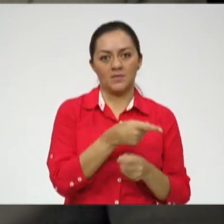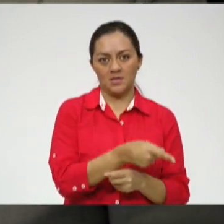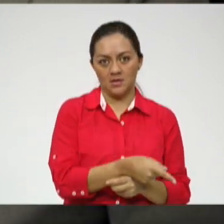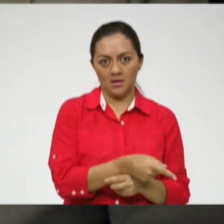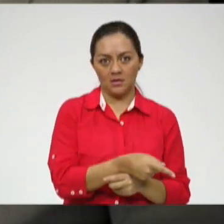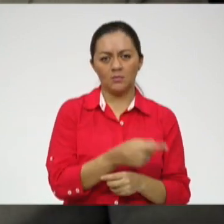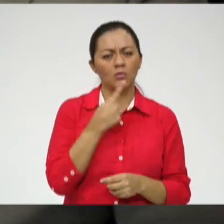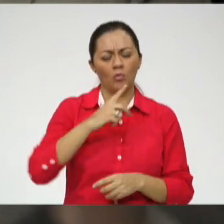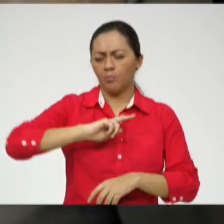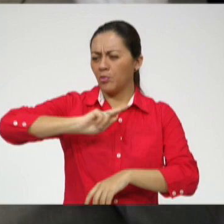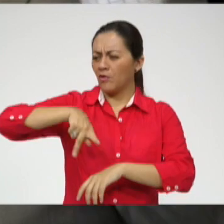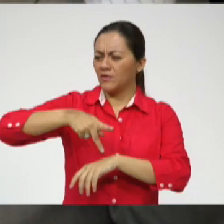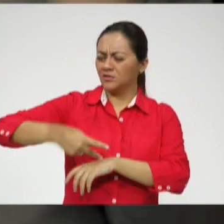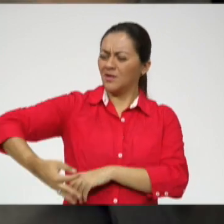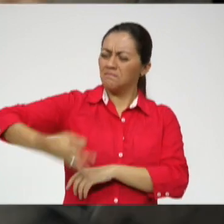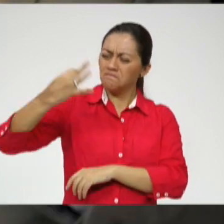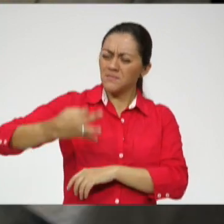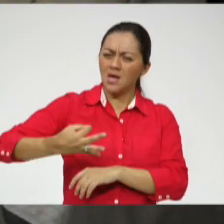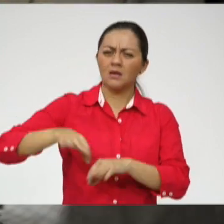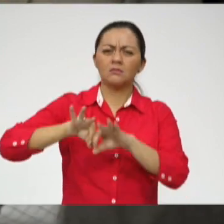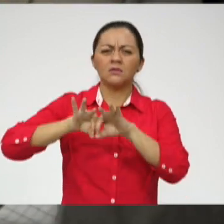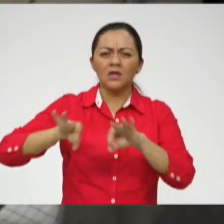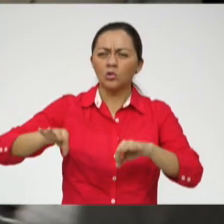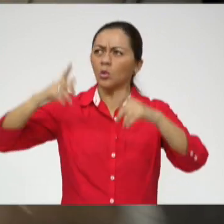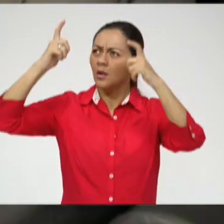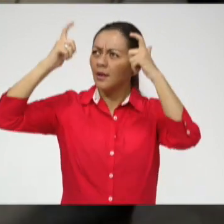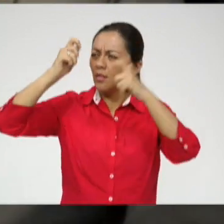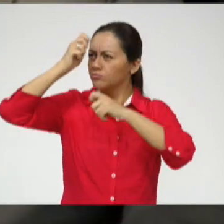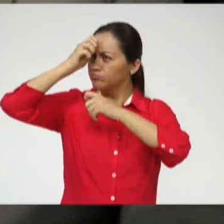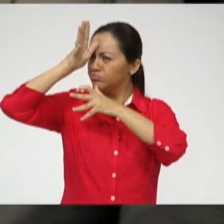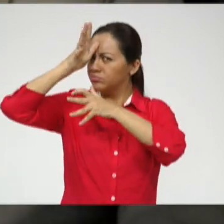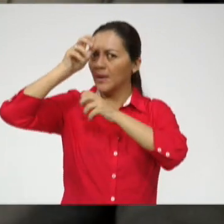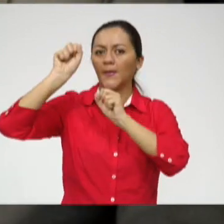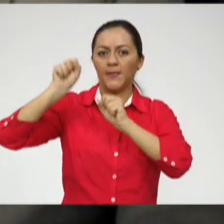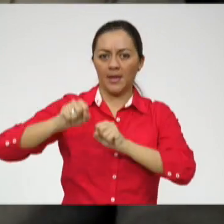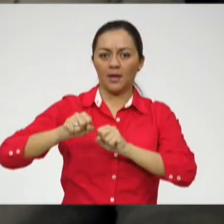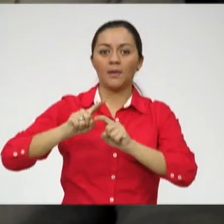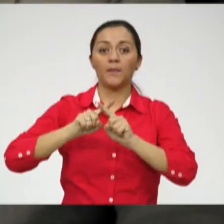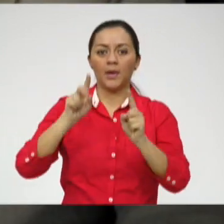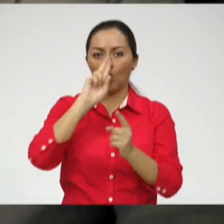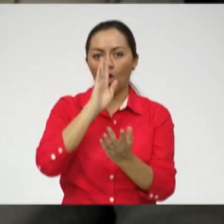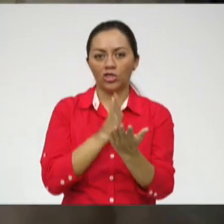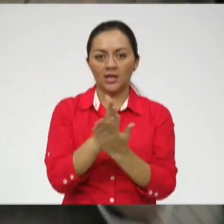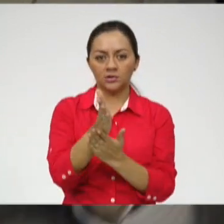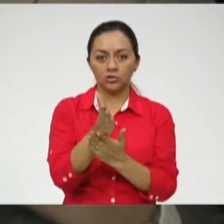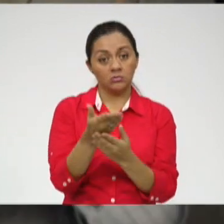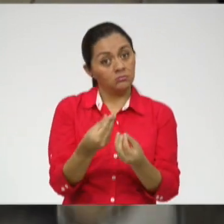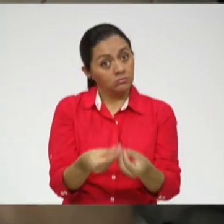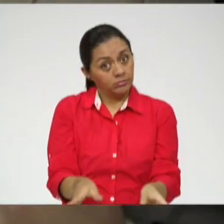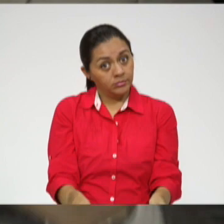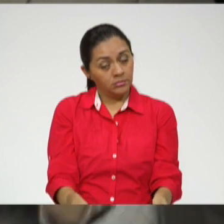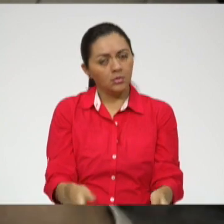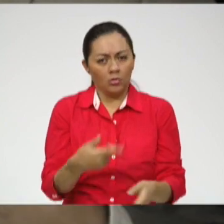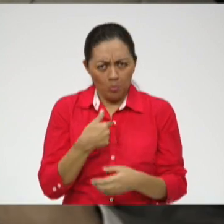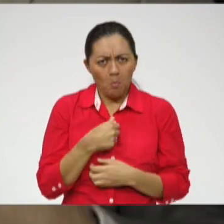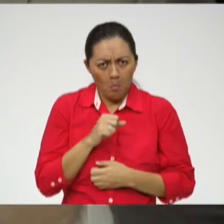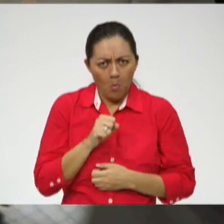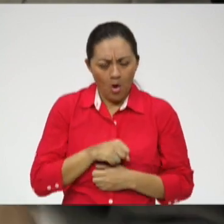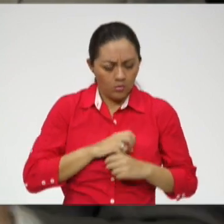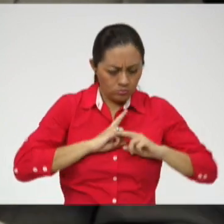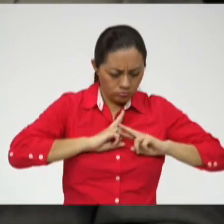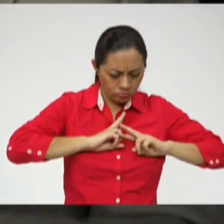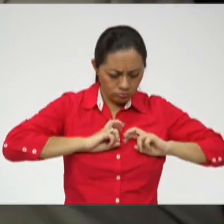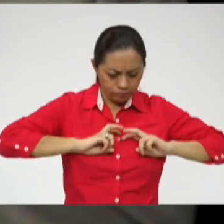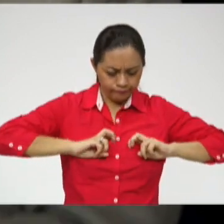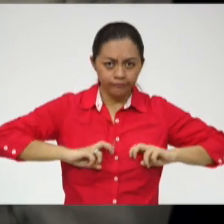soy un buen profesional, porque Dios me dio buena inteligencia, voy a ser deshonesto. Yo sí puedo escultarme